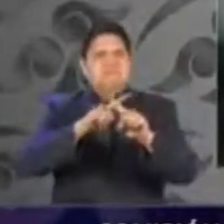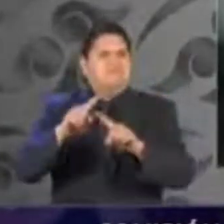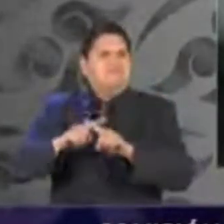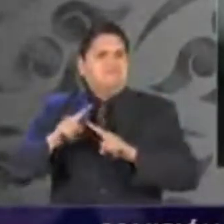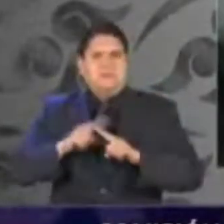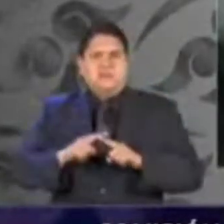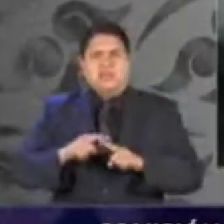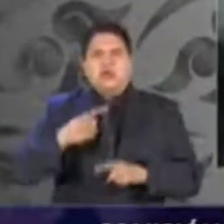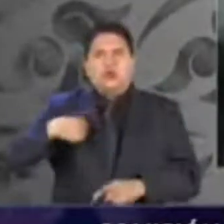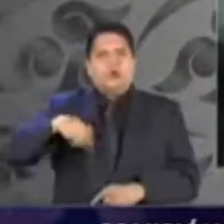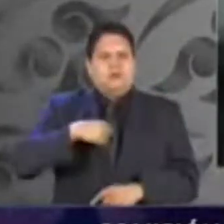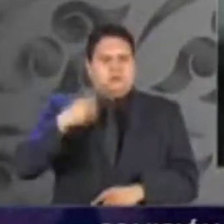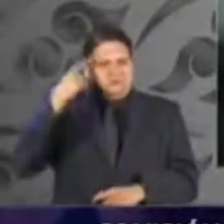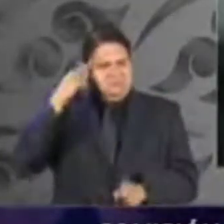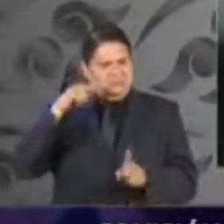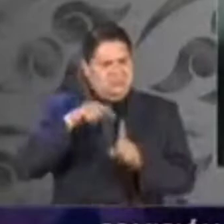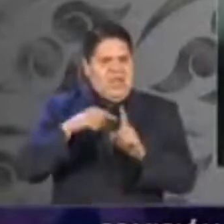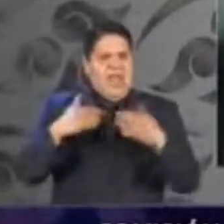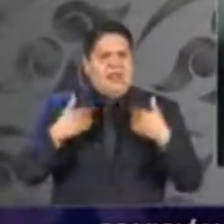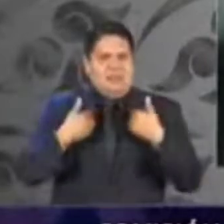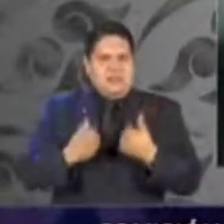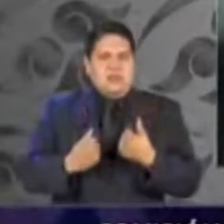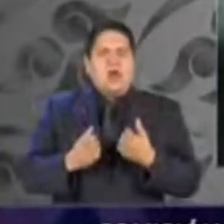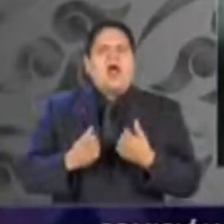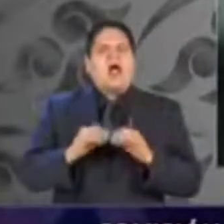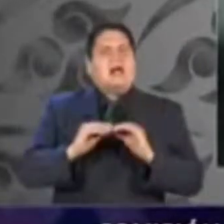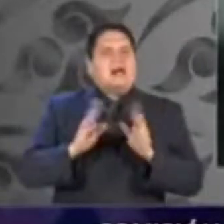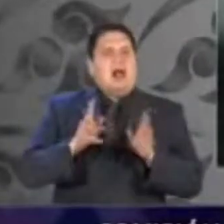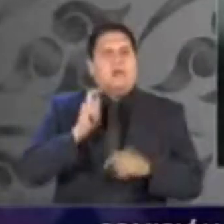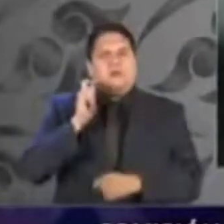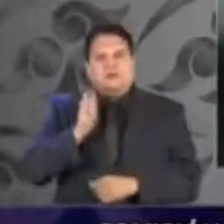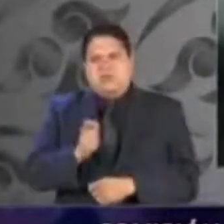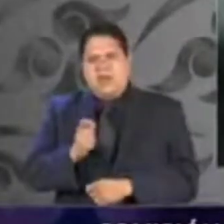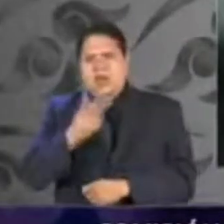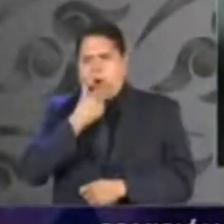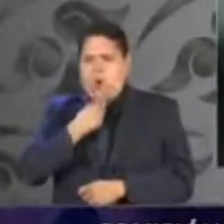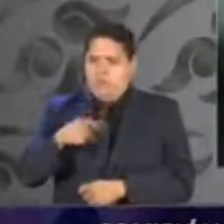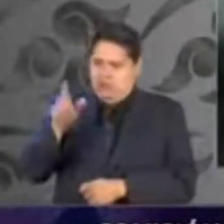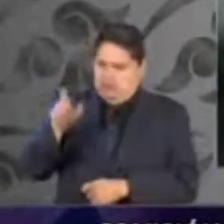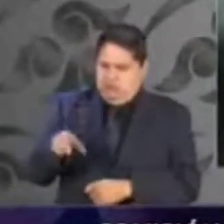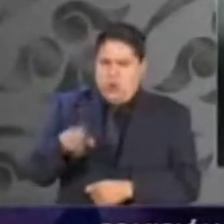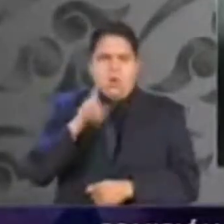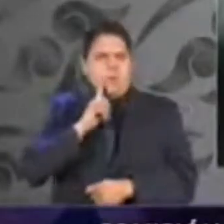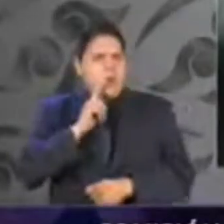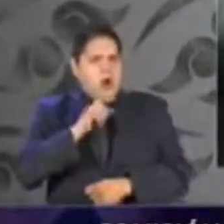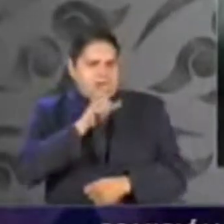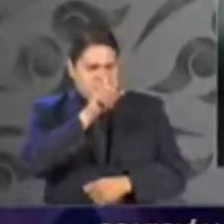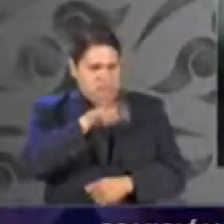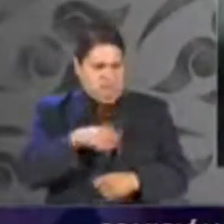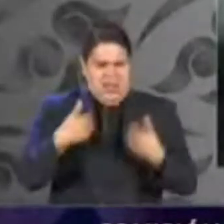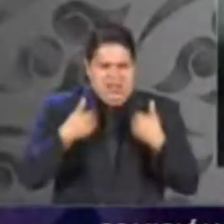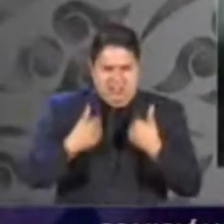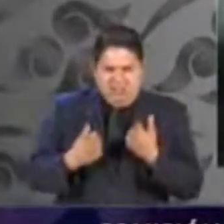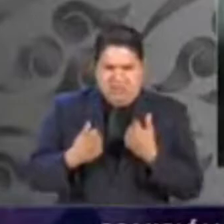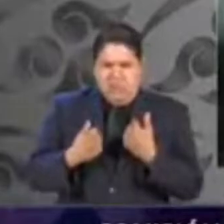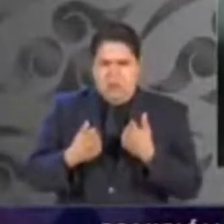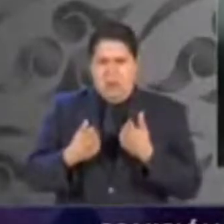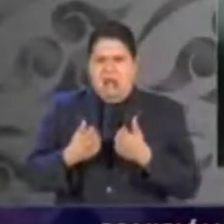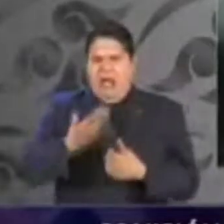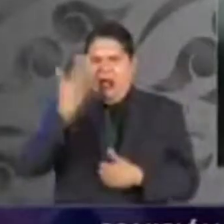contenido a lo que entendemos por lo femenino, rompiendo paradigmas, proscribiendo tabúes,